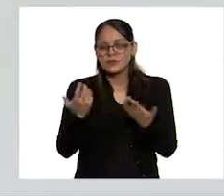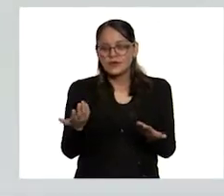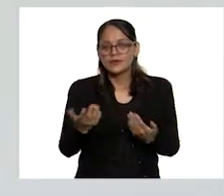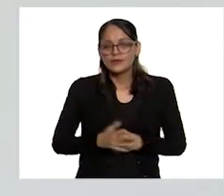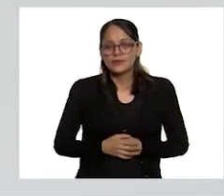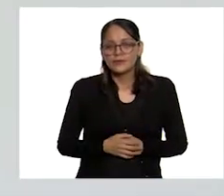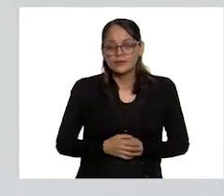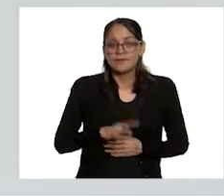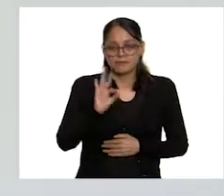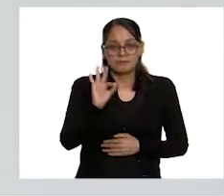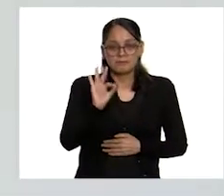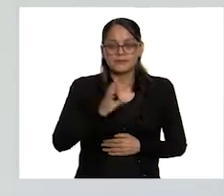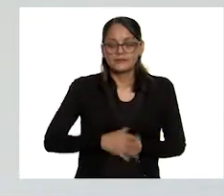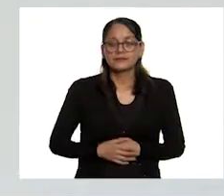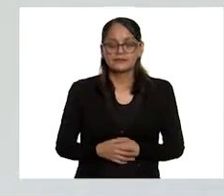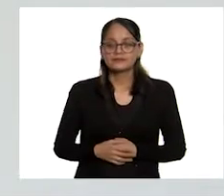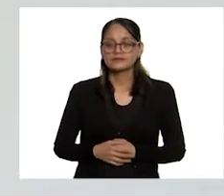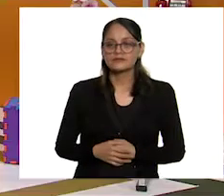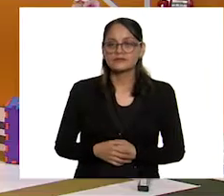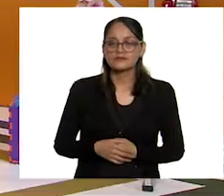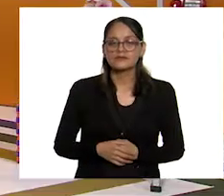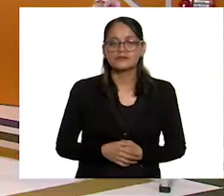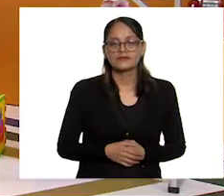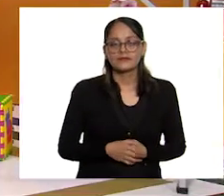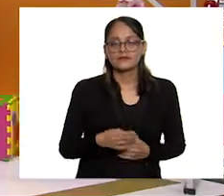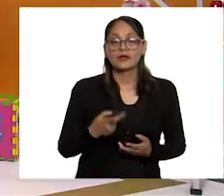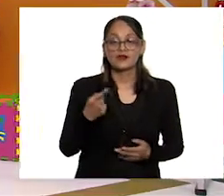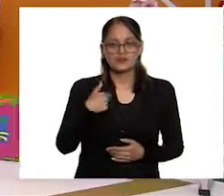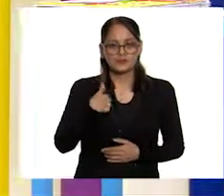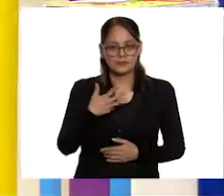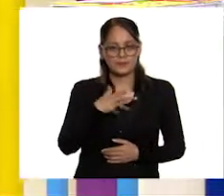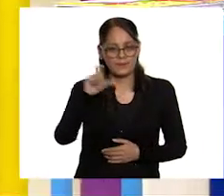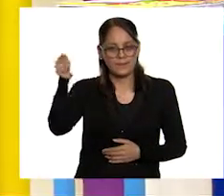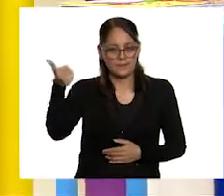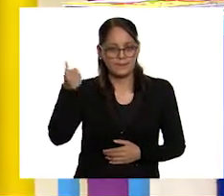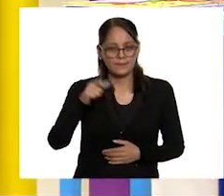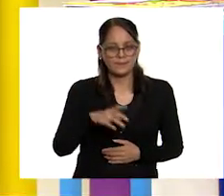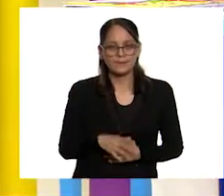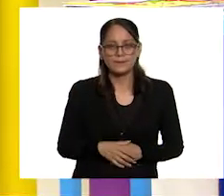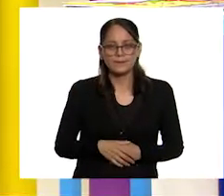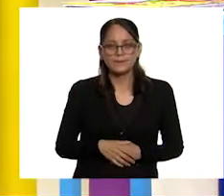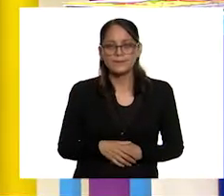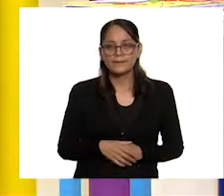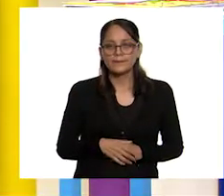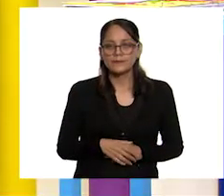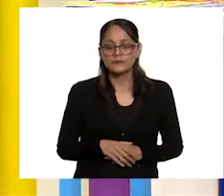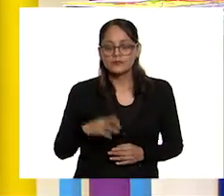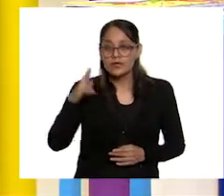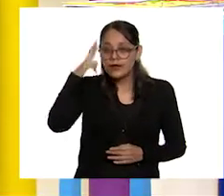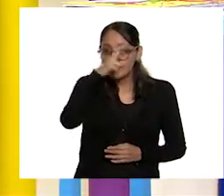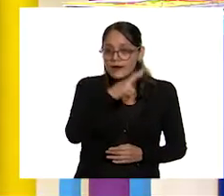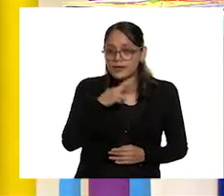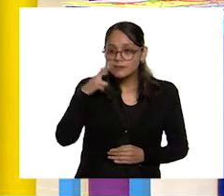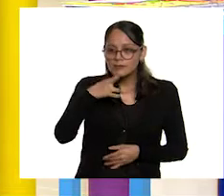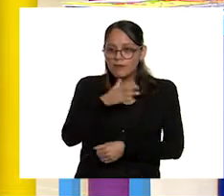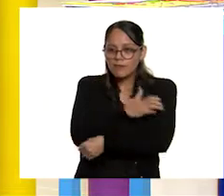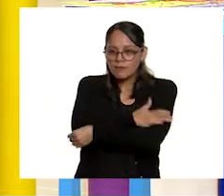lo voy a poner. Ajá. Usan uniforme. Yo tengo la siguiente, que es... ¡Revisan signos